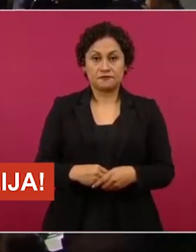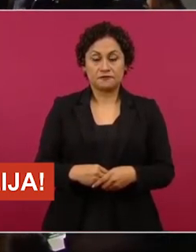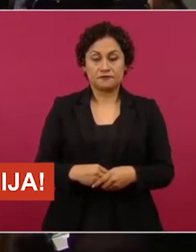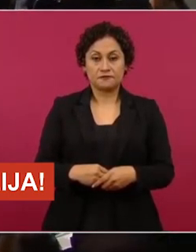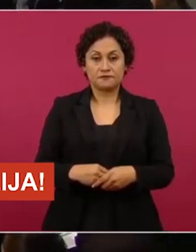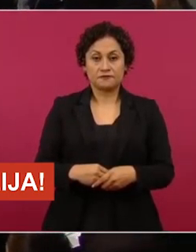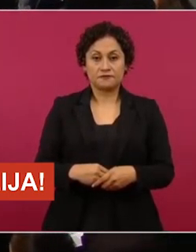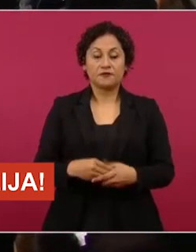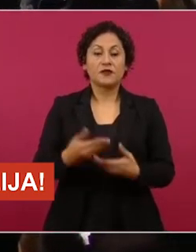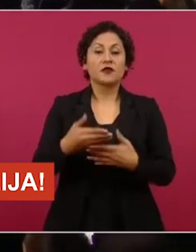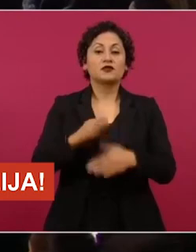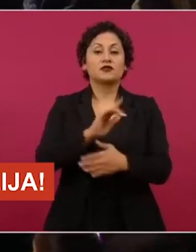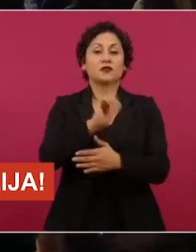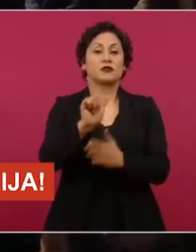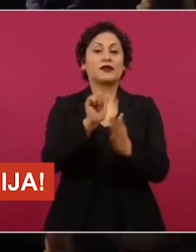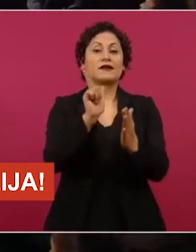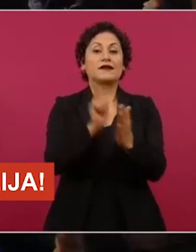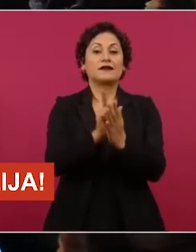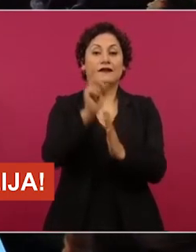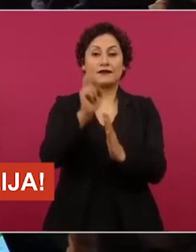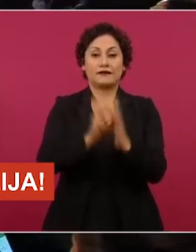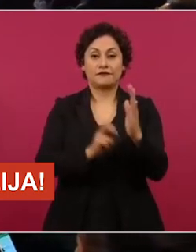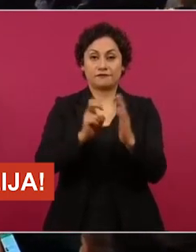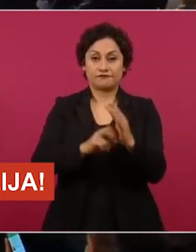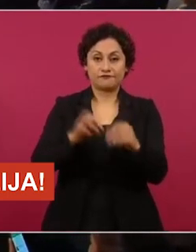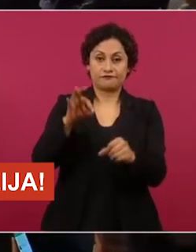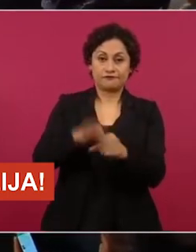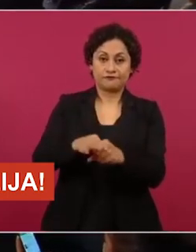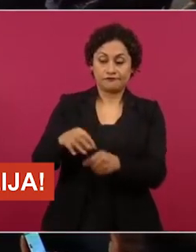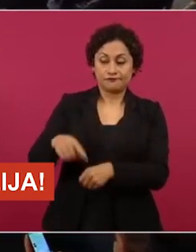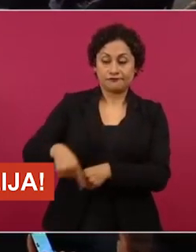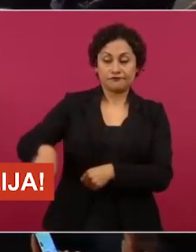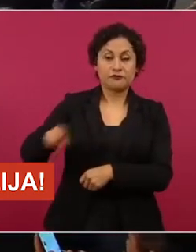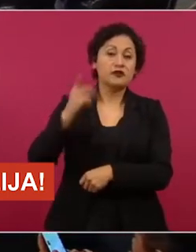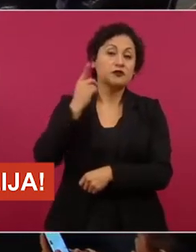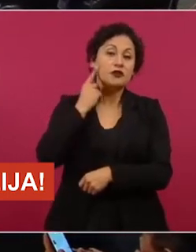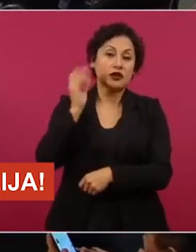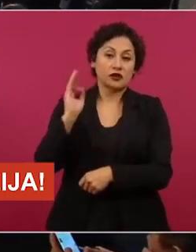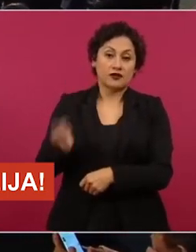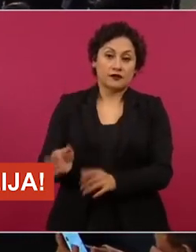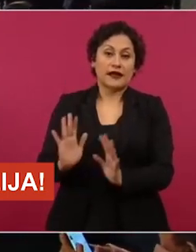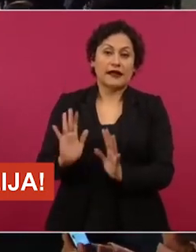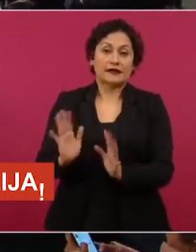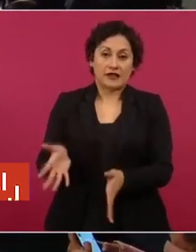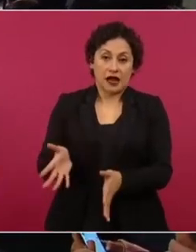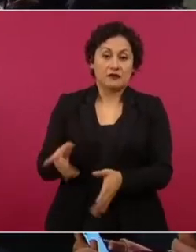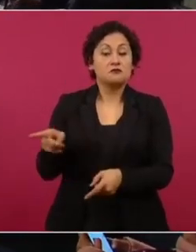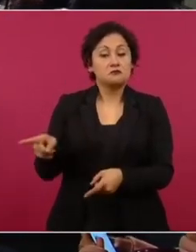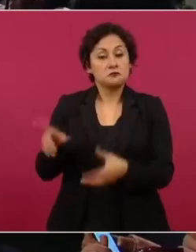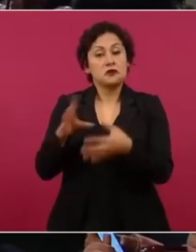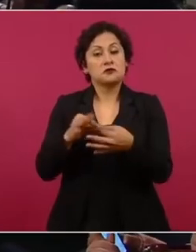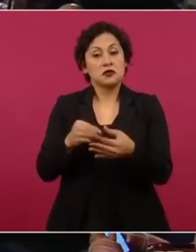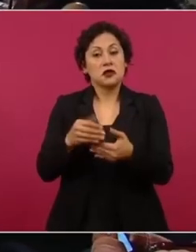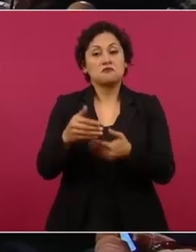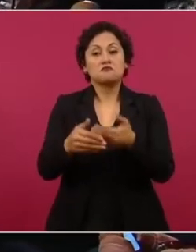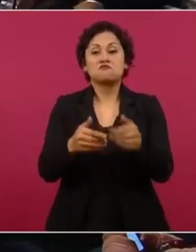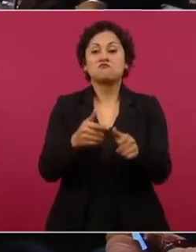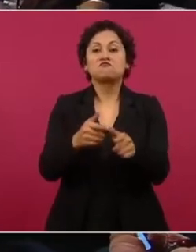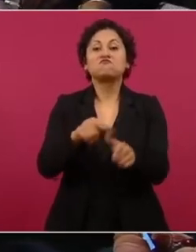aprobó la Cámara de Diputados. Y la ruta que vamos a continuar. Adelante.